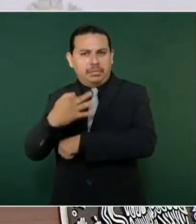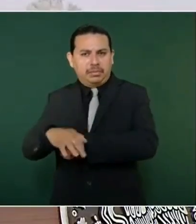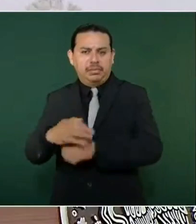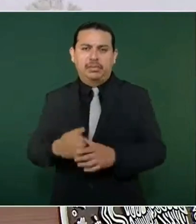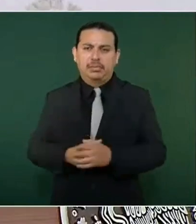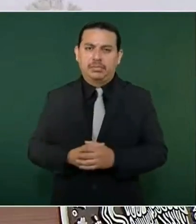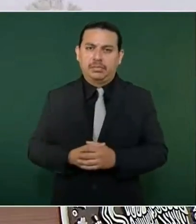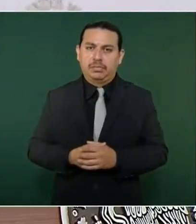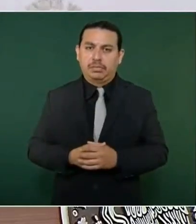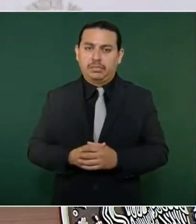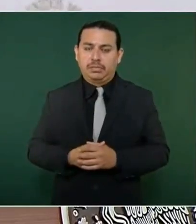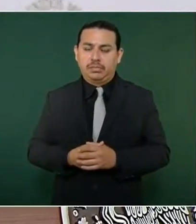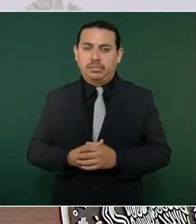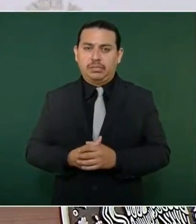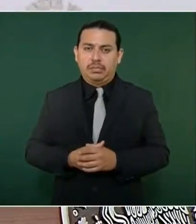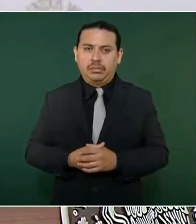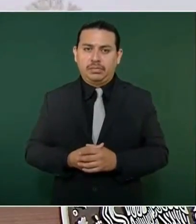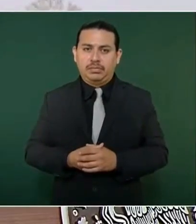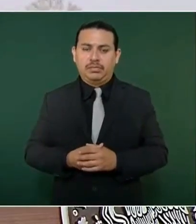Entonces, por eso